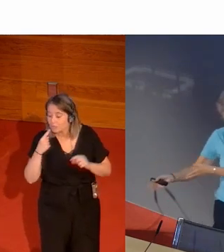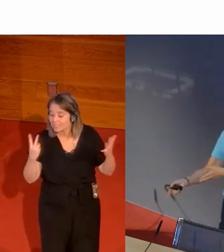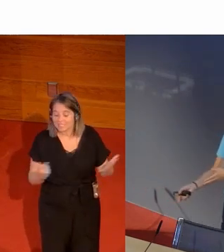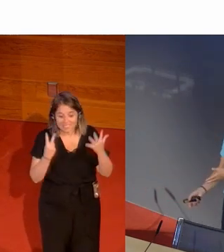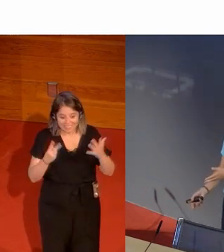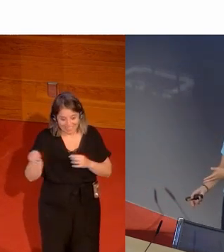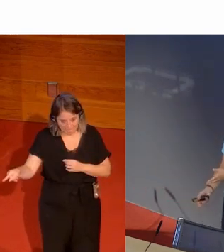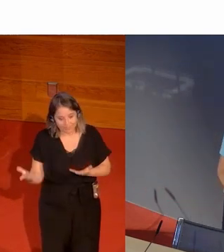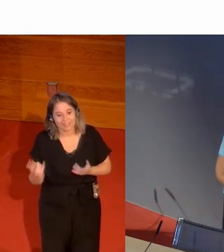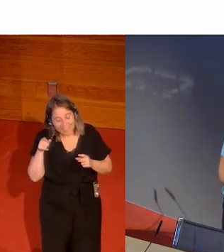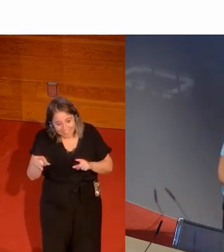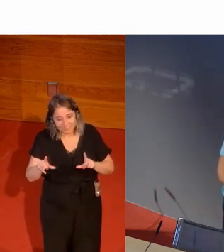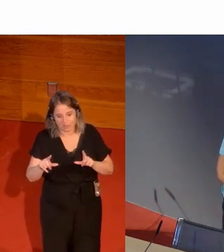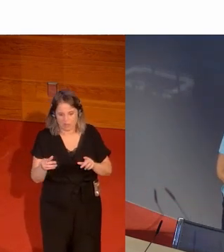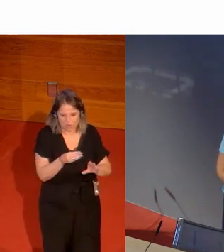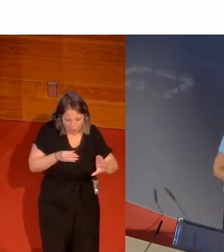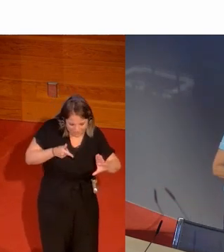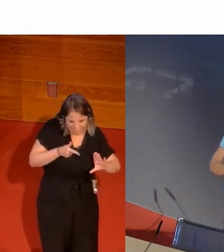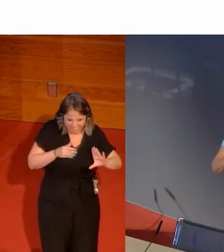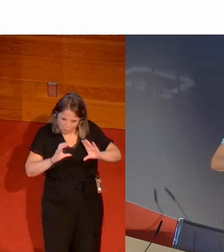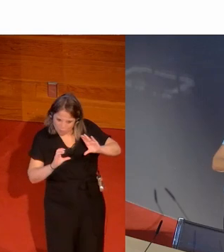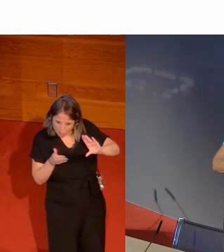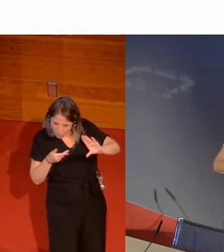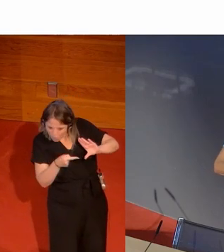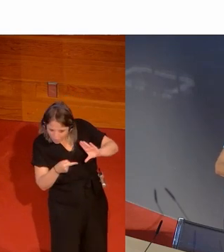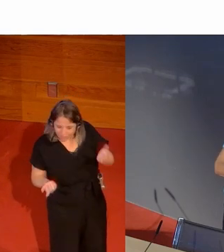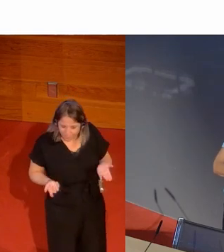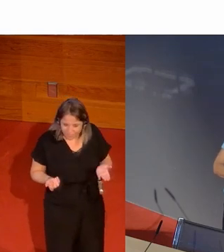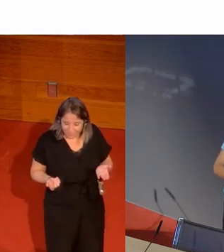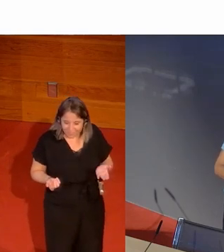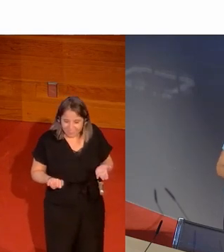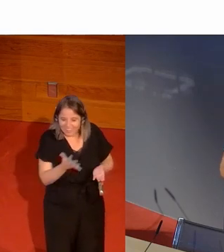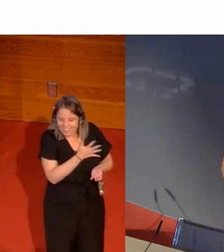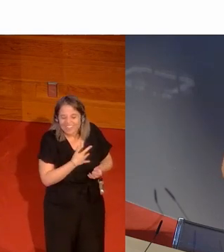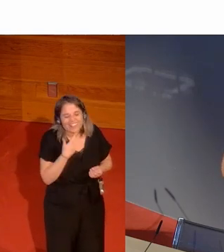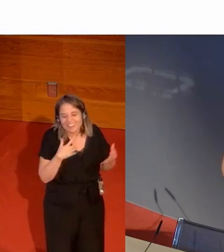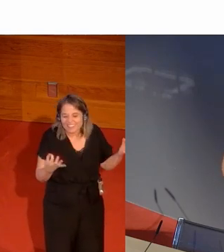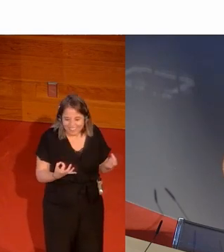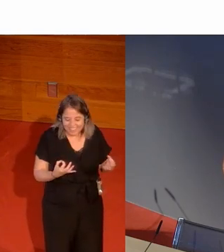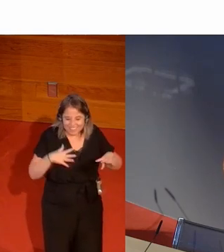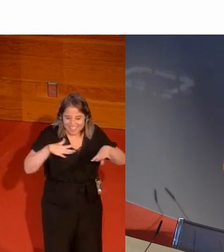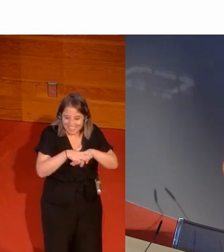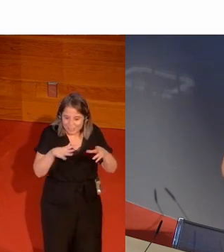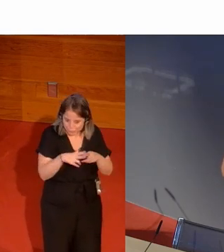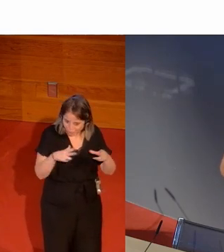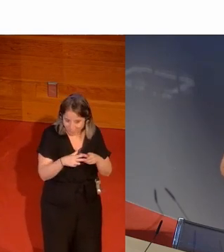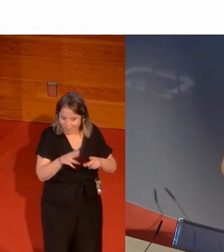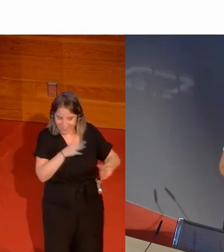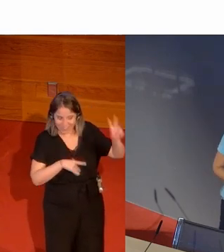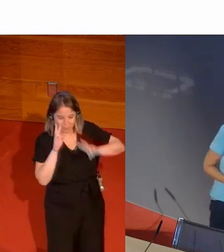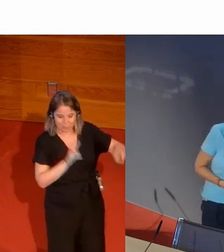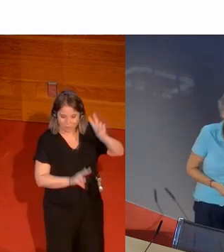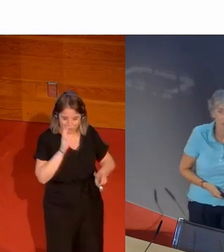esta desde el principio pero no pongas la otra ¿qué quieres? mucho tráfico en la red en la red social de marca ¿no? en el